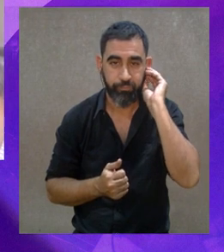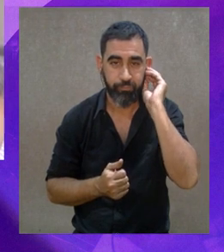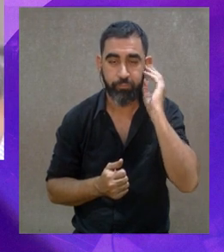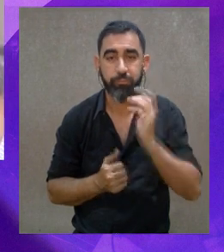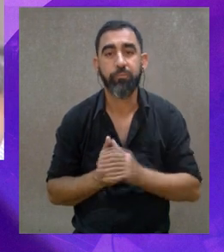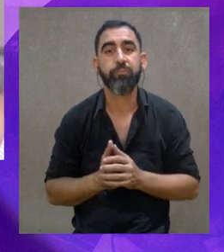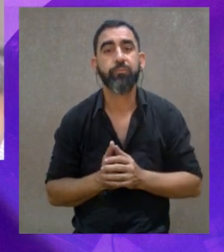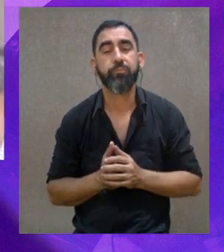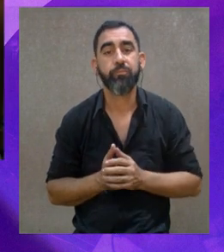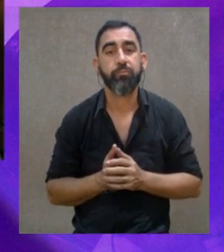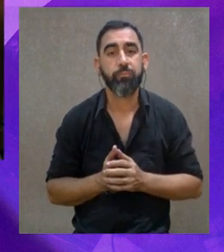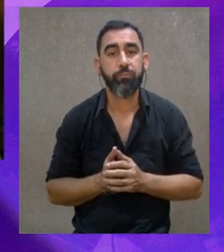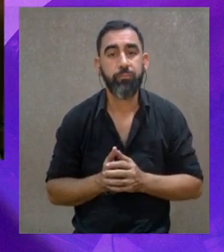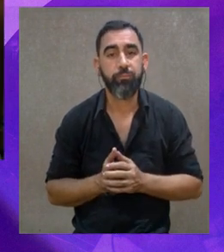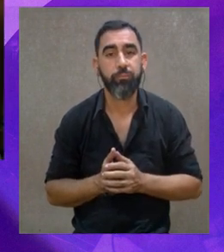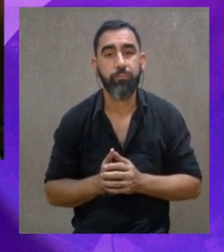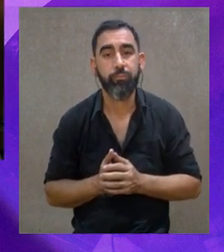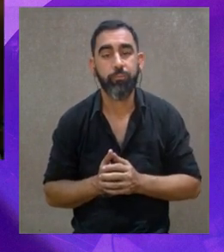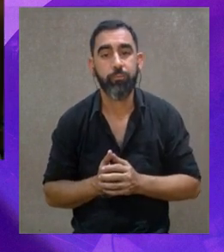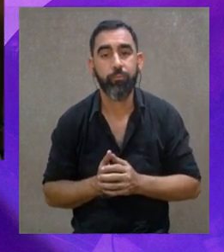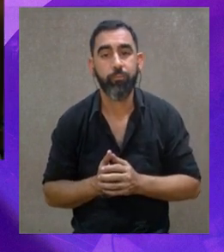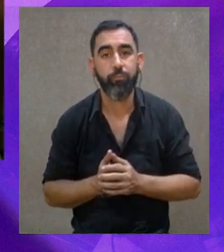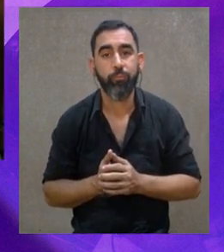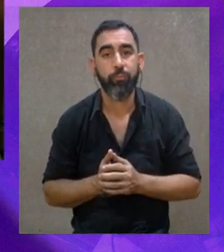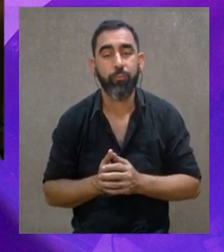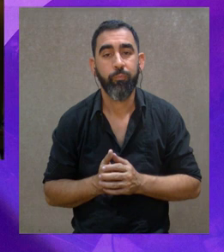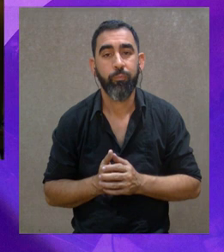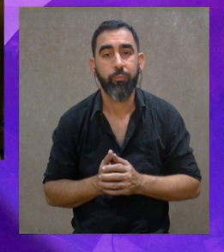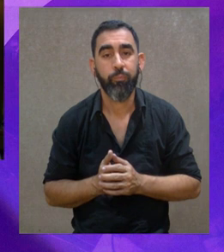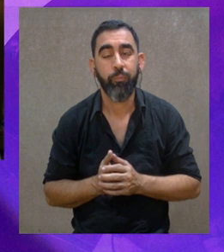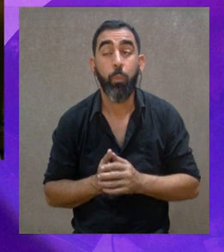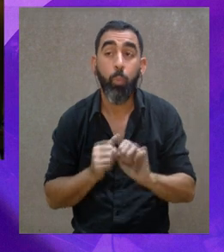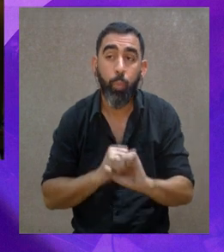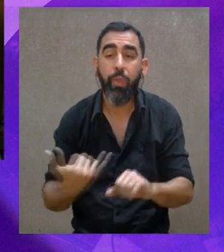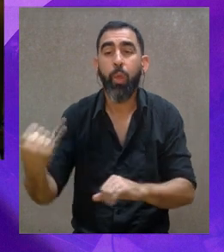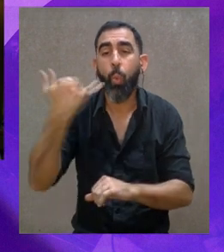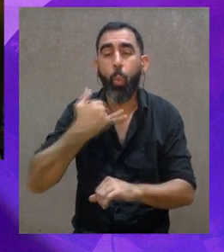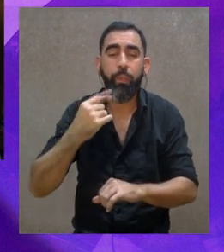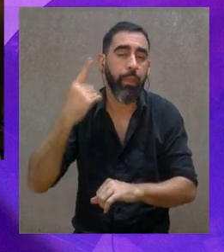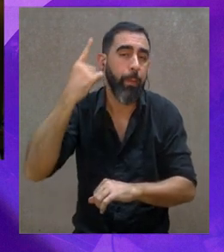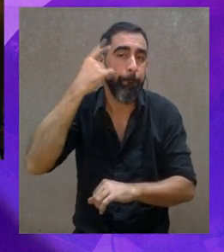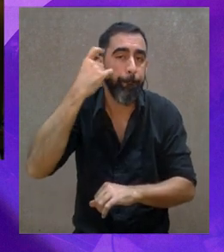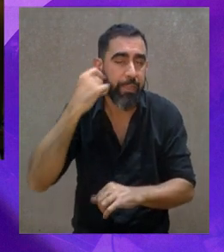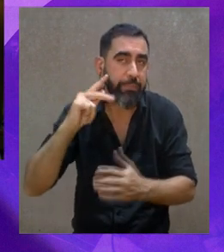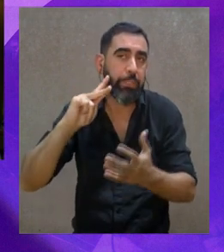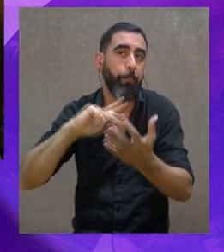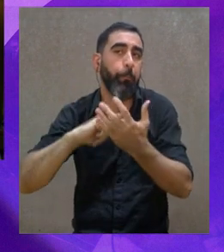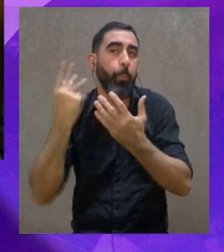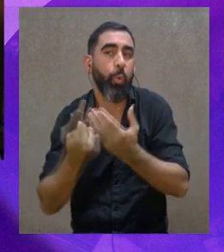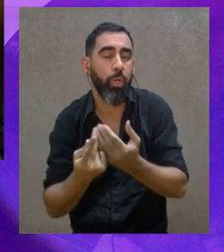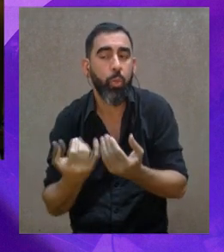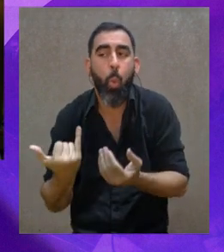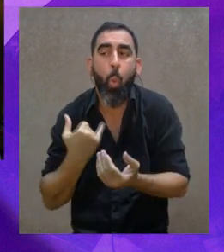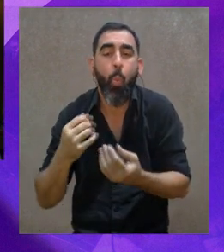Sí, exacto. Bien, voy a la próxima pregunta, o reflexión. Me gustaría que nos cuenten, a través de una